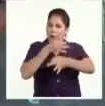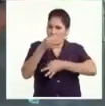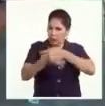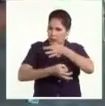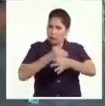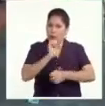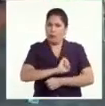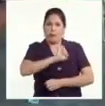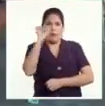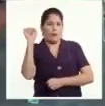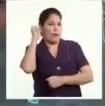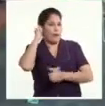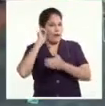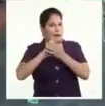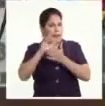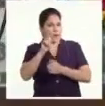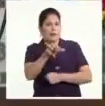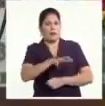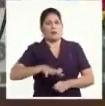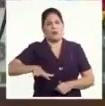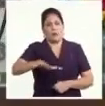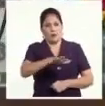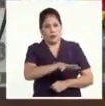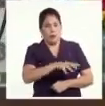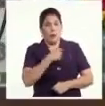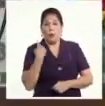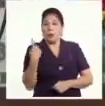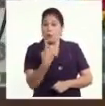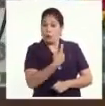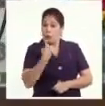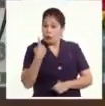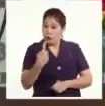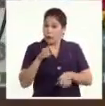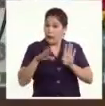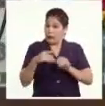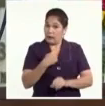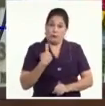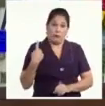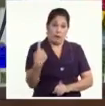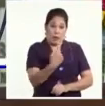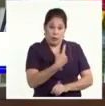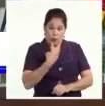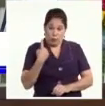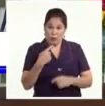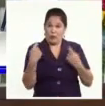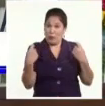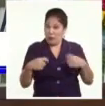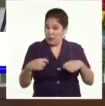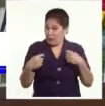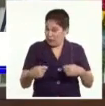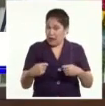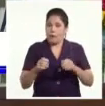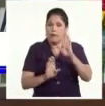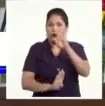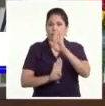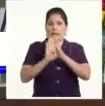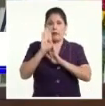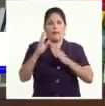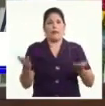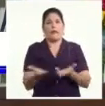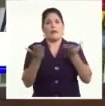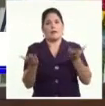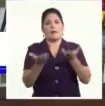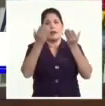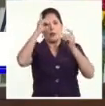alcanzado por las federadas en la sociedad. De nosotras depende en gran medida el desarrollo del país,